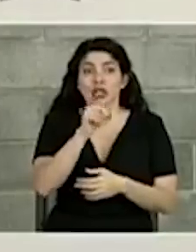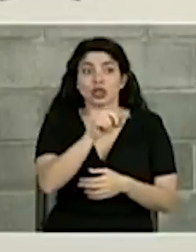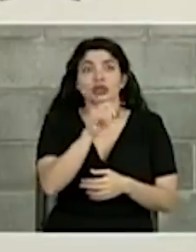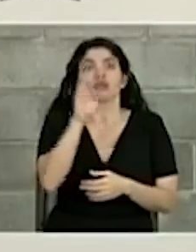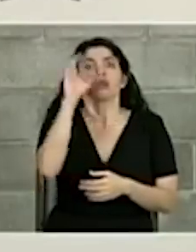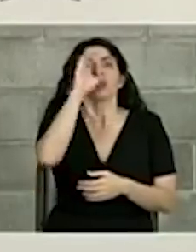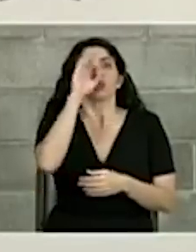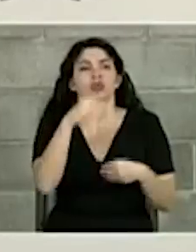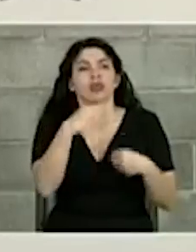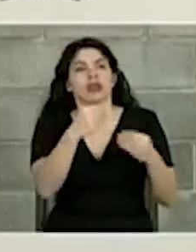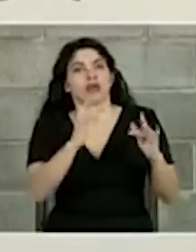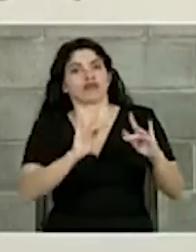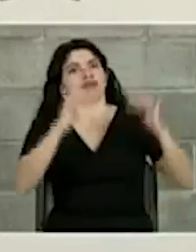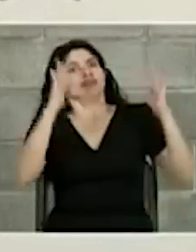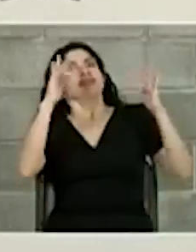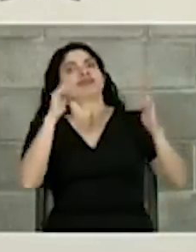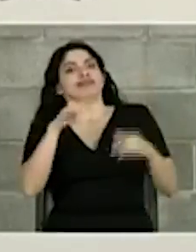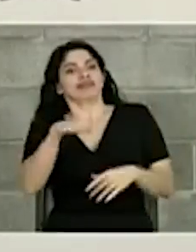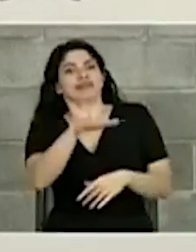a la perla.